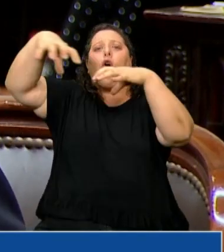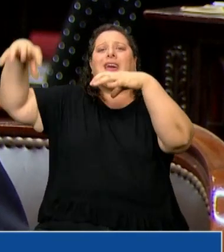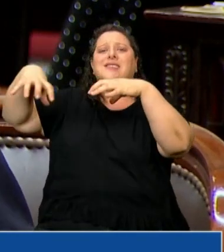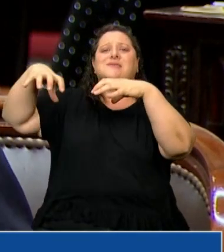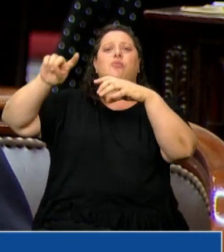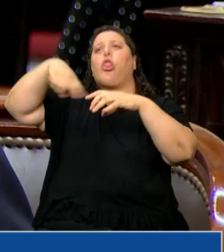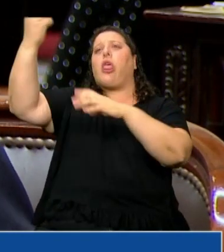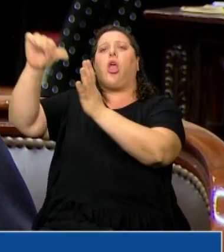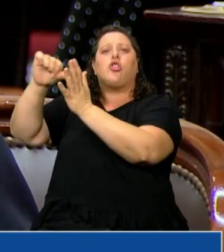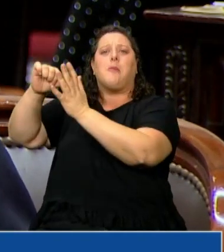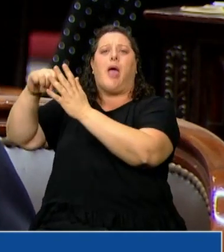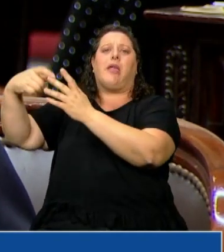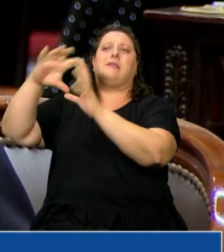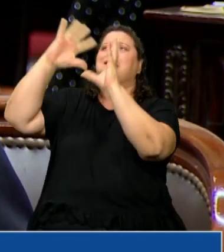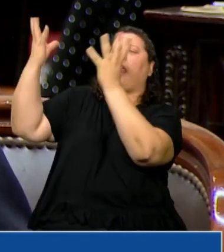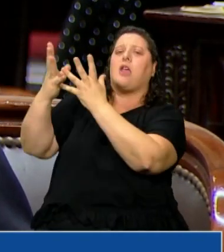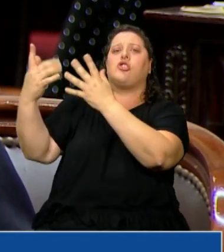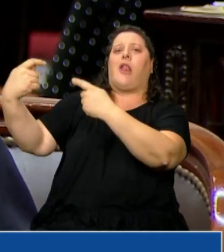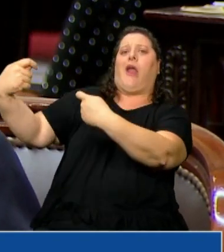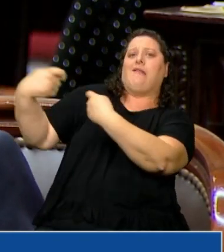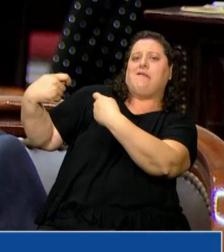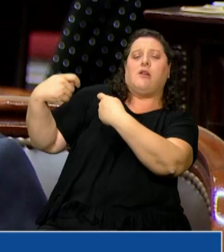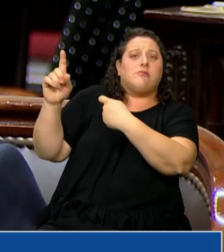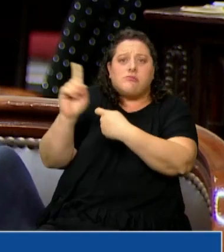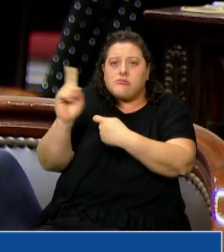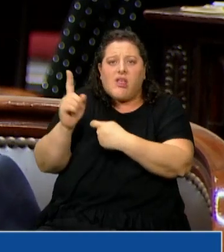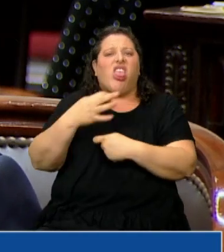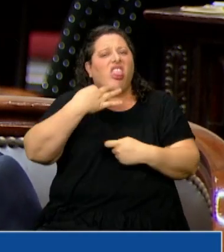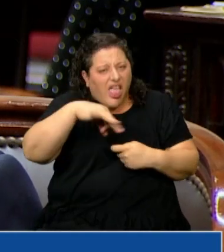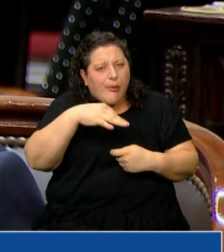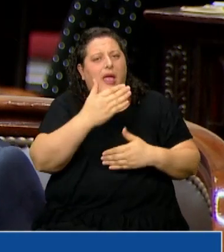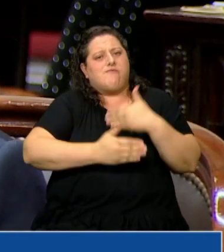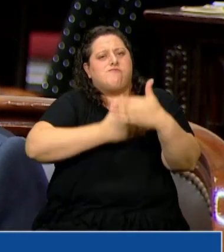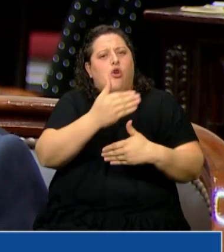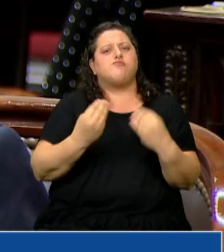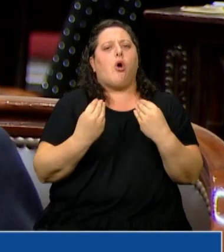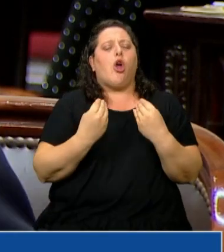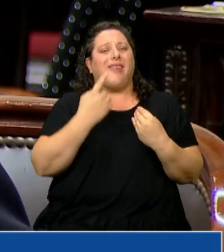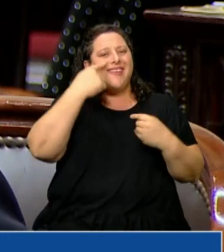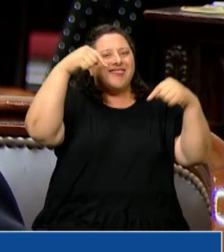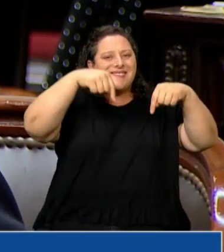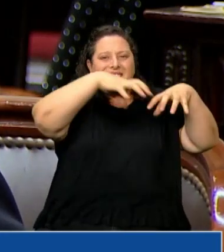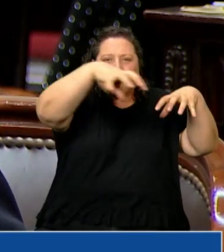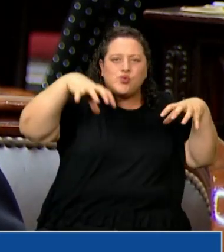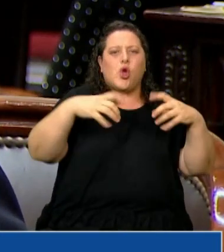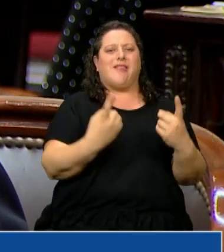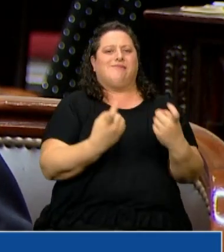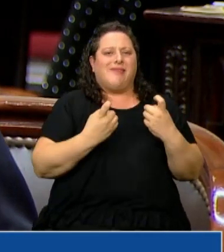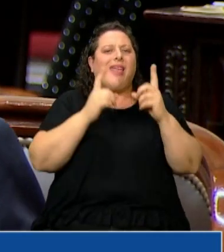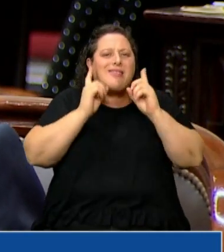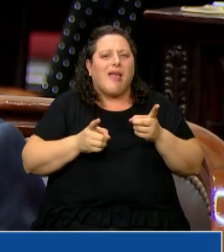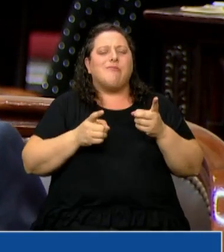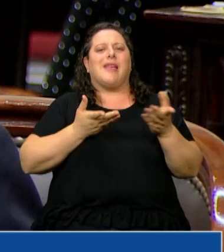necesidad de nuestras instituciones y del funcionamiento del servicio público